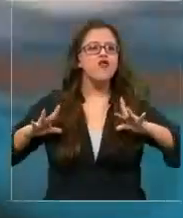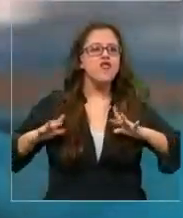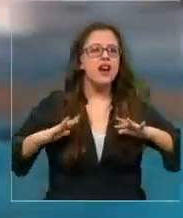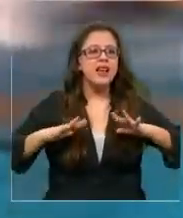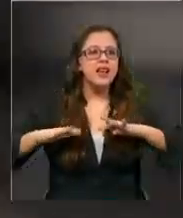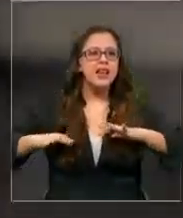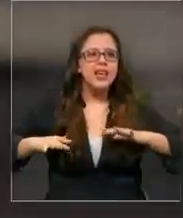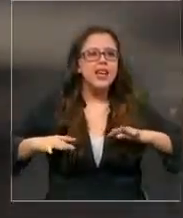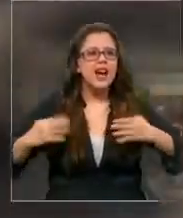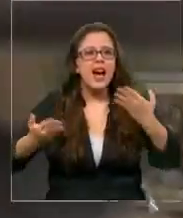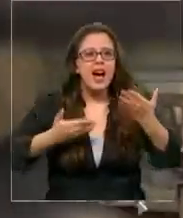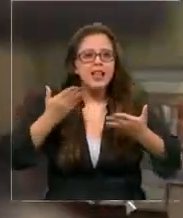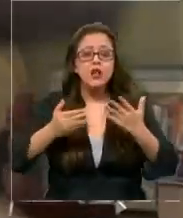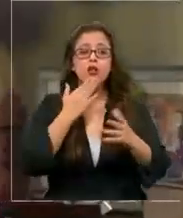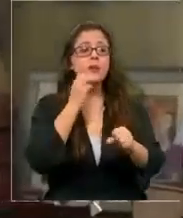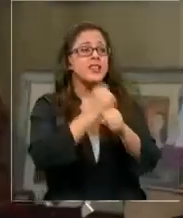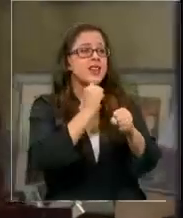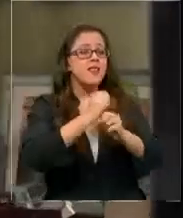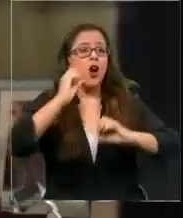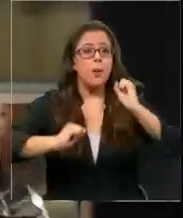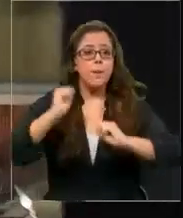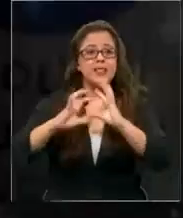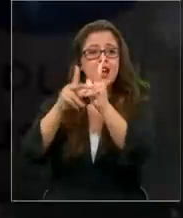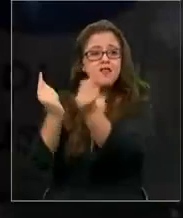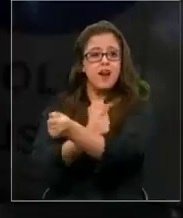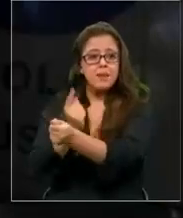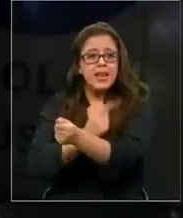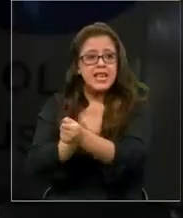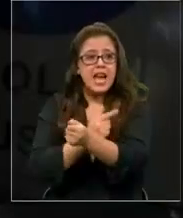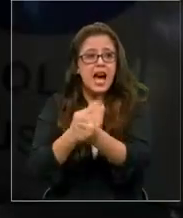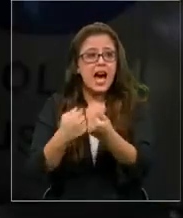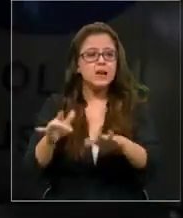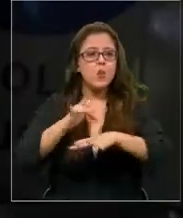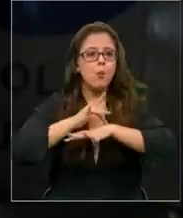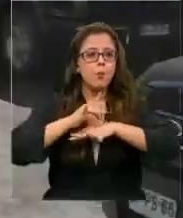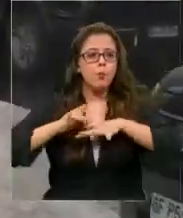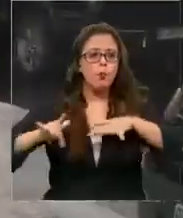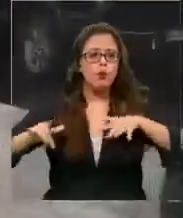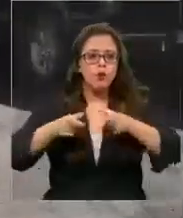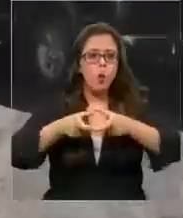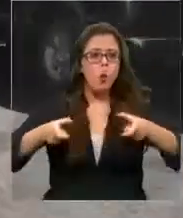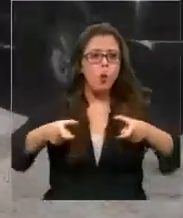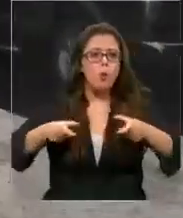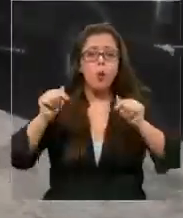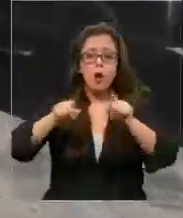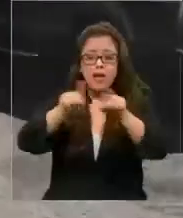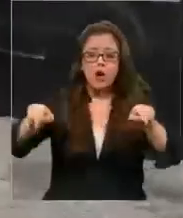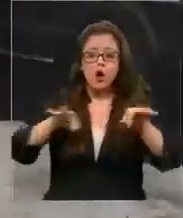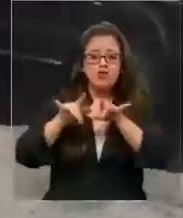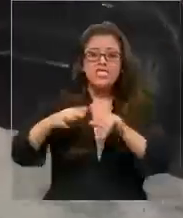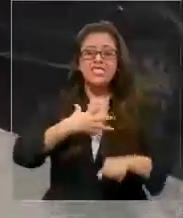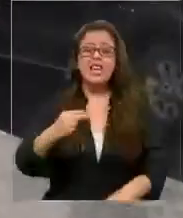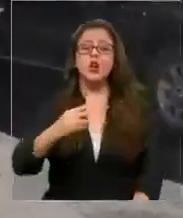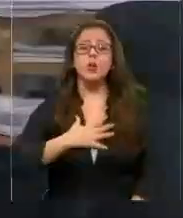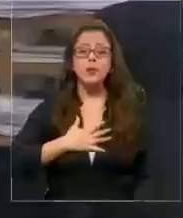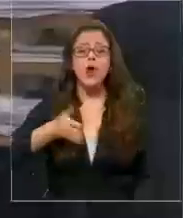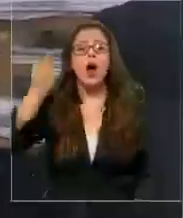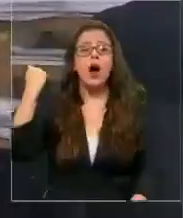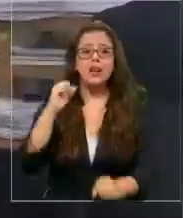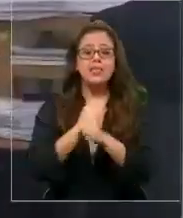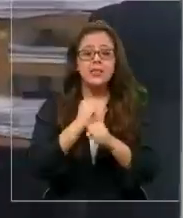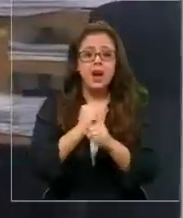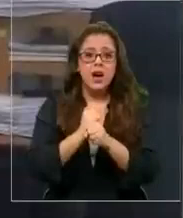¡Cumpleaños feliz! De su trabajo en la empresa familiar, un puesto vacío. Aquí está la oficina de mi hijo, donde trabajaba,